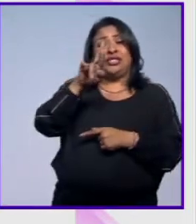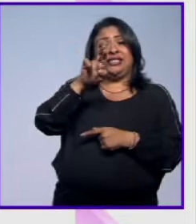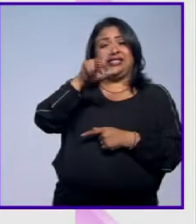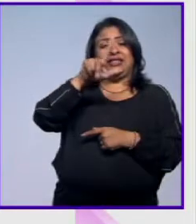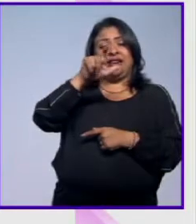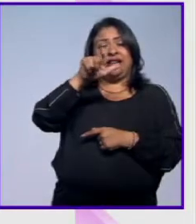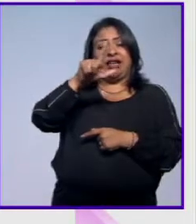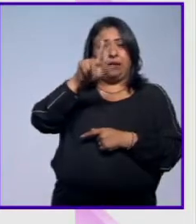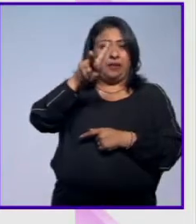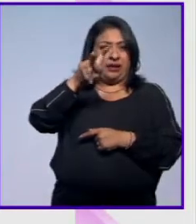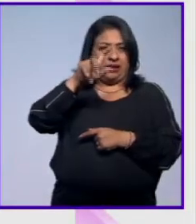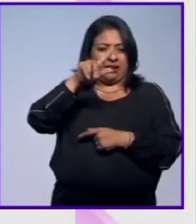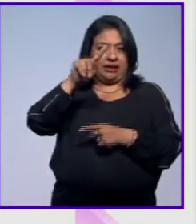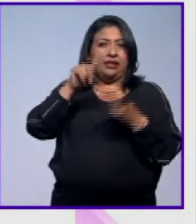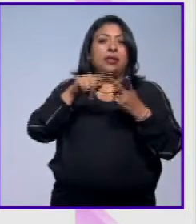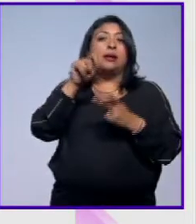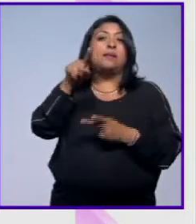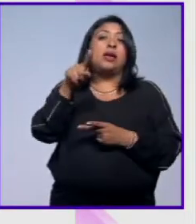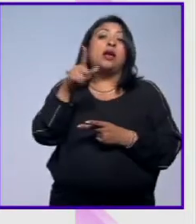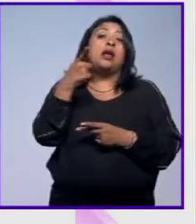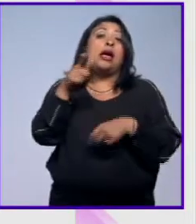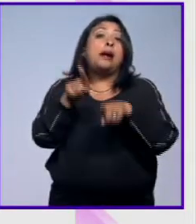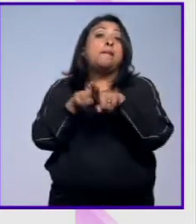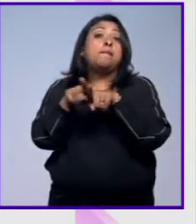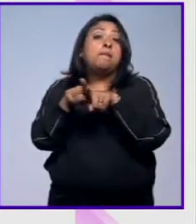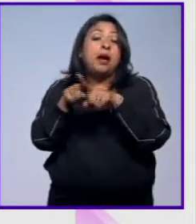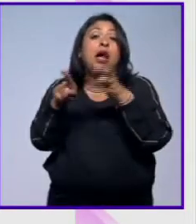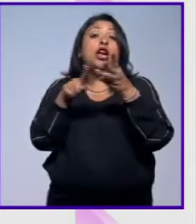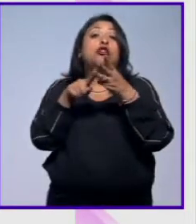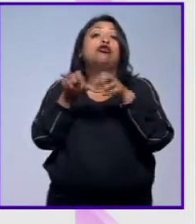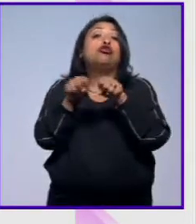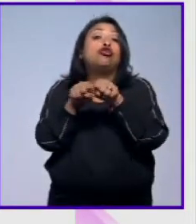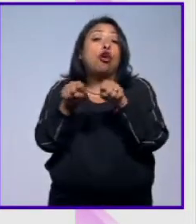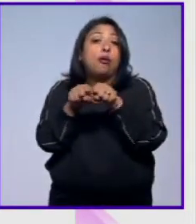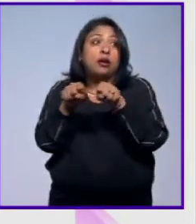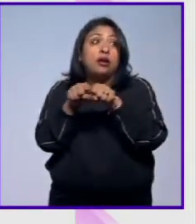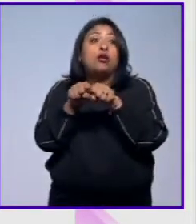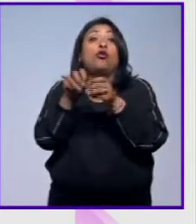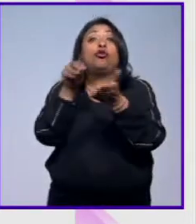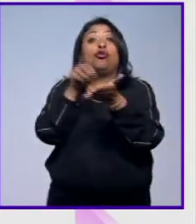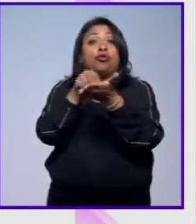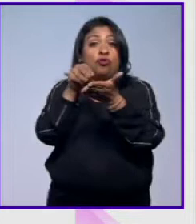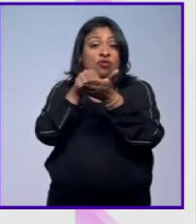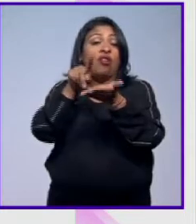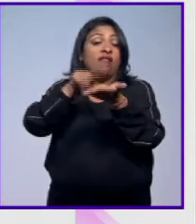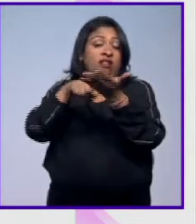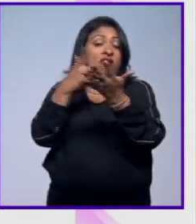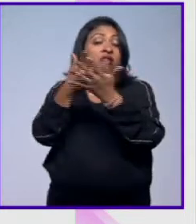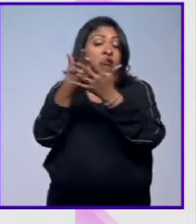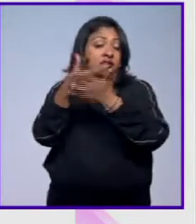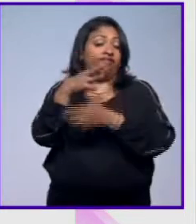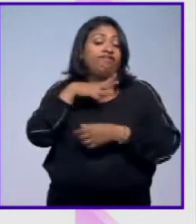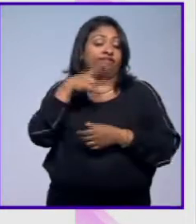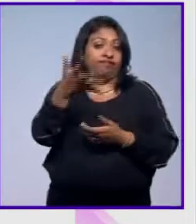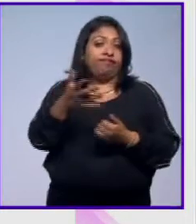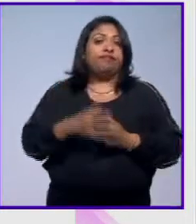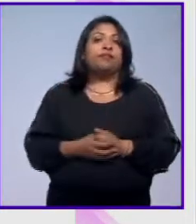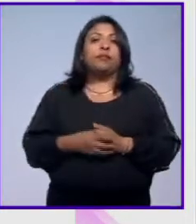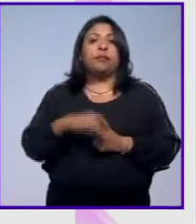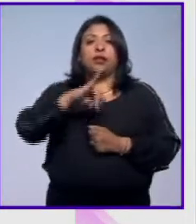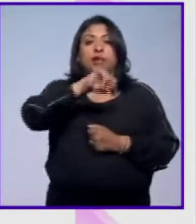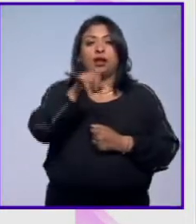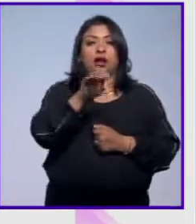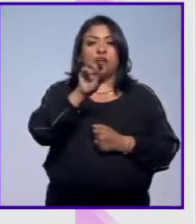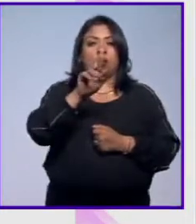y de uno de sus hermanos y uno de sus sobrinos que siguen en la cárcel. Jorge